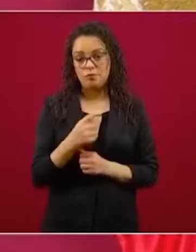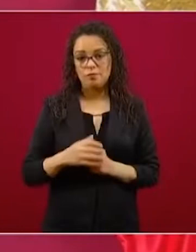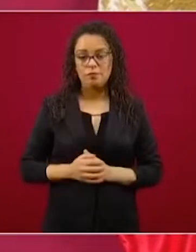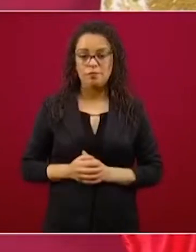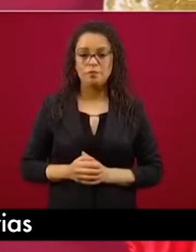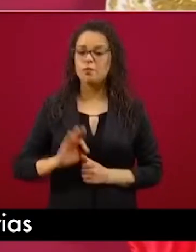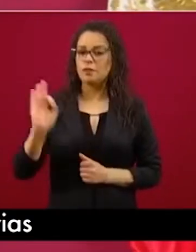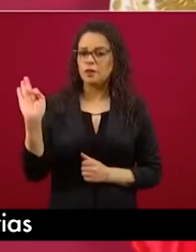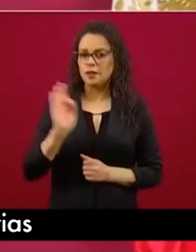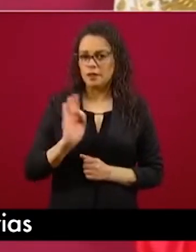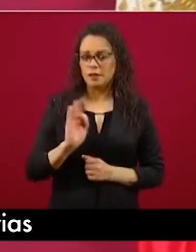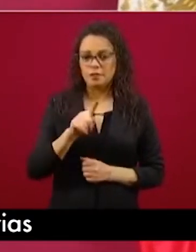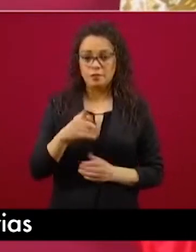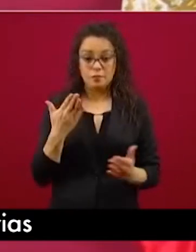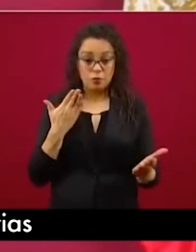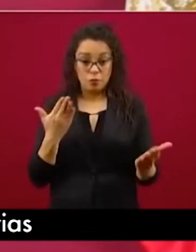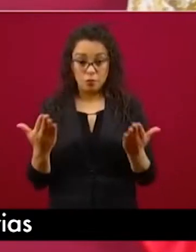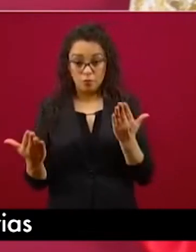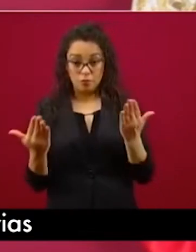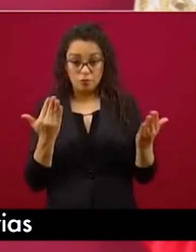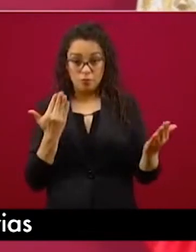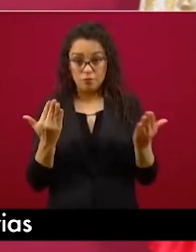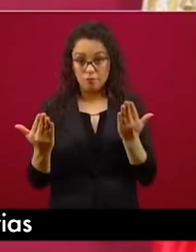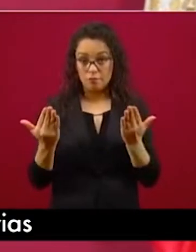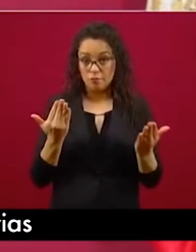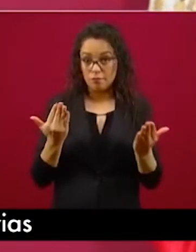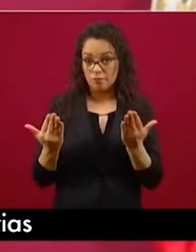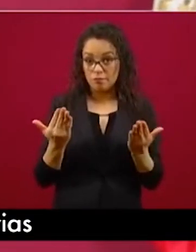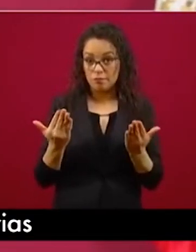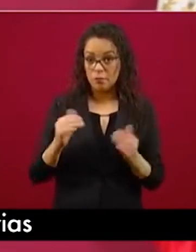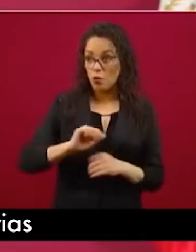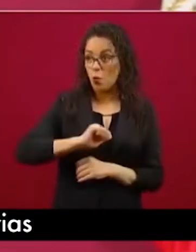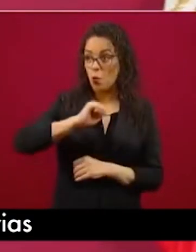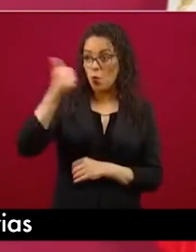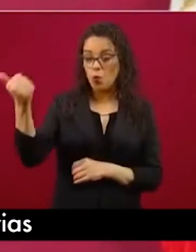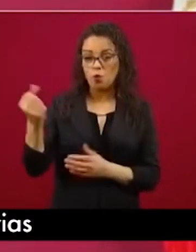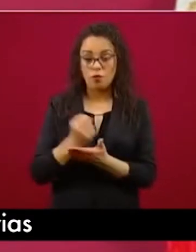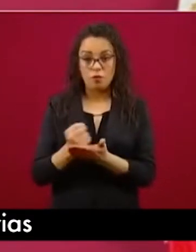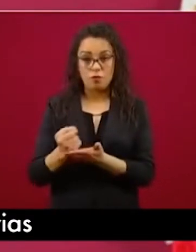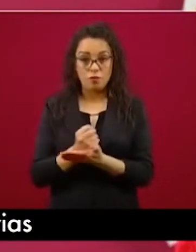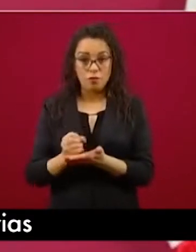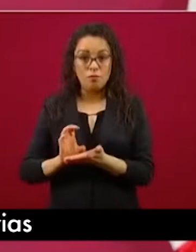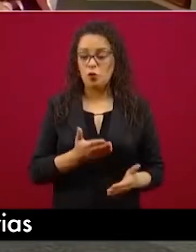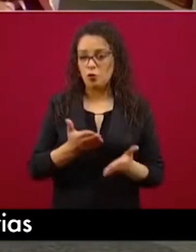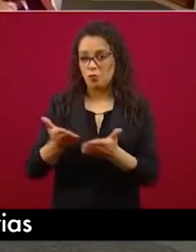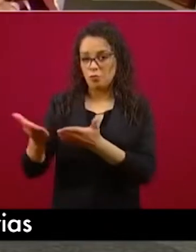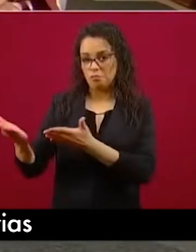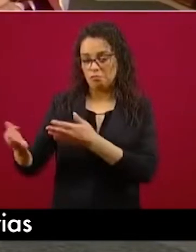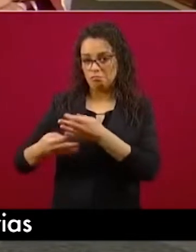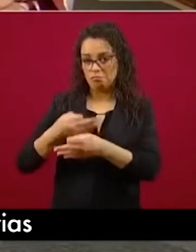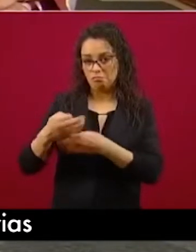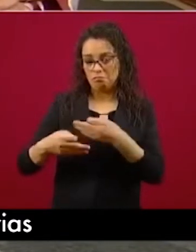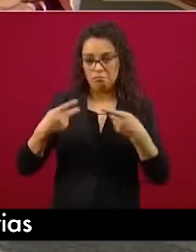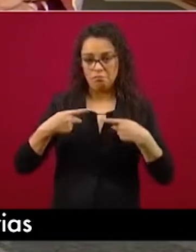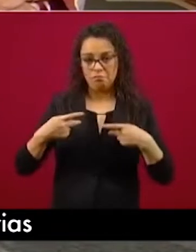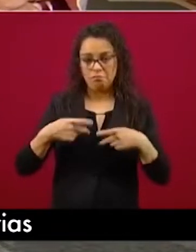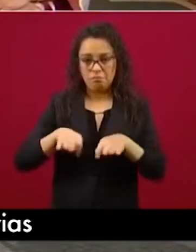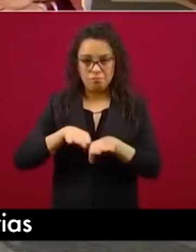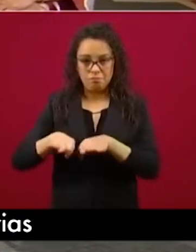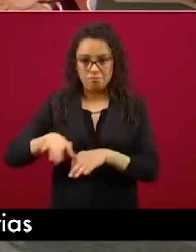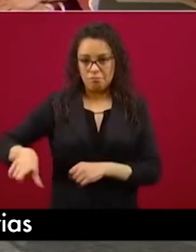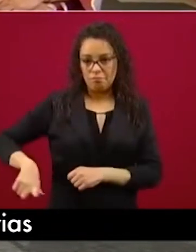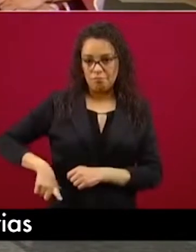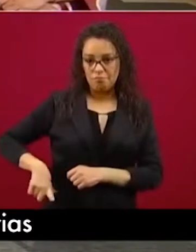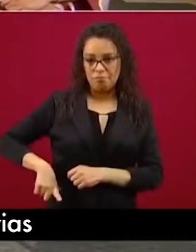En la conferencia matutina, el presidente de México dijo que referente a la pandemia del coronavirus, todo ha sucedido de acuerdo a las